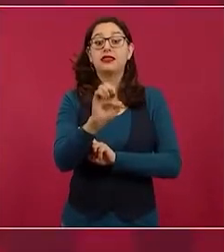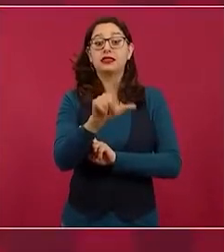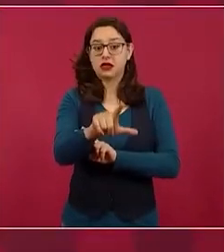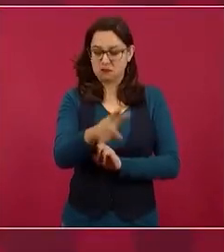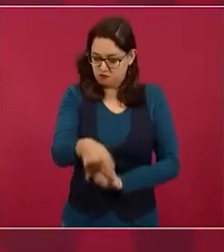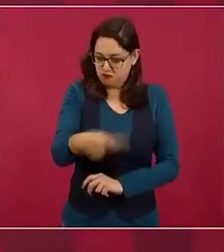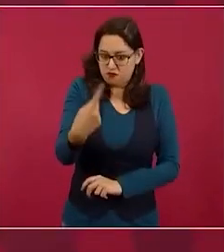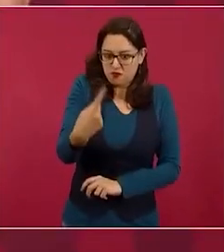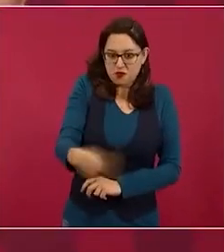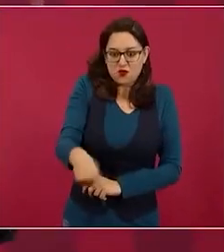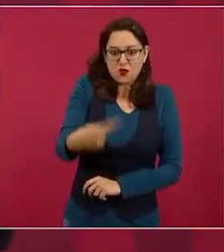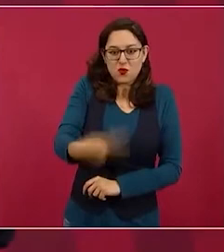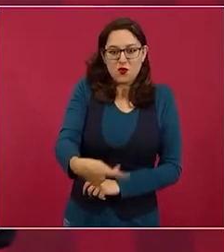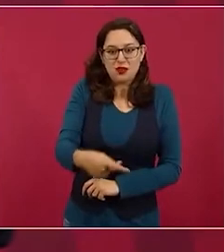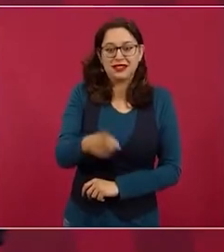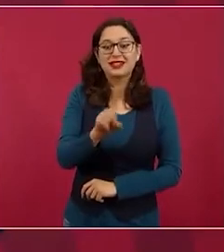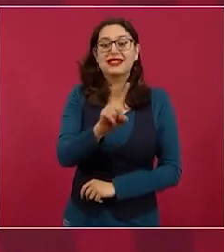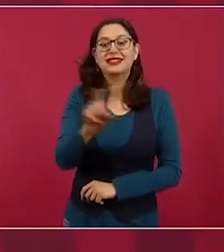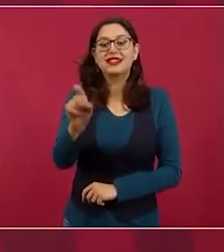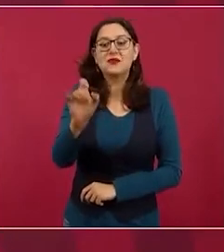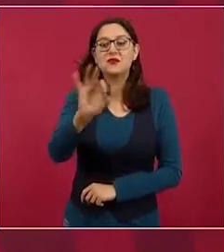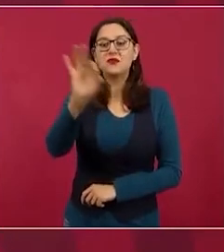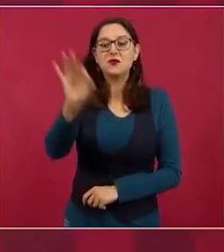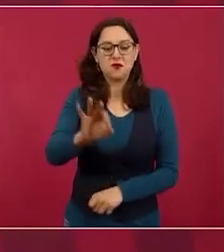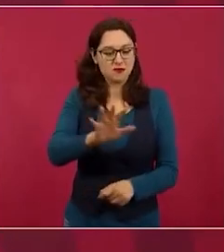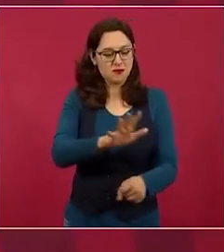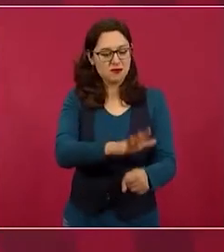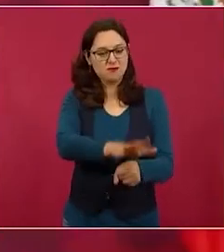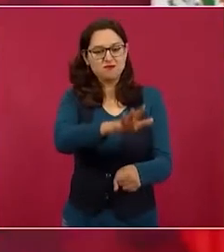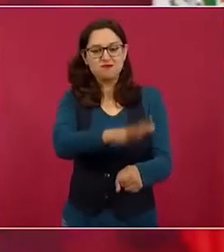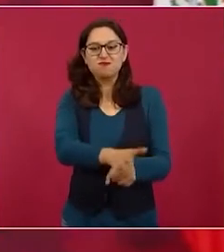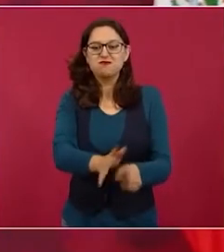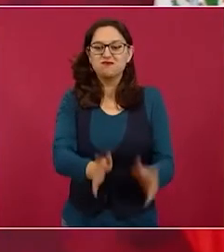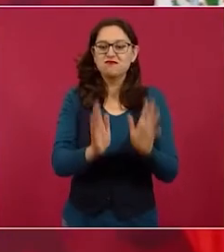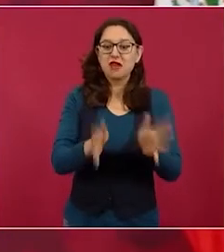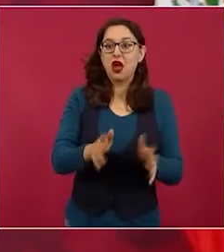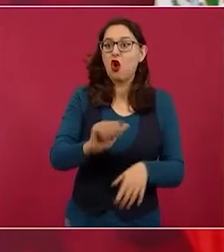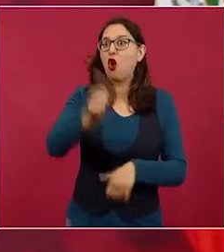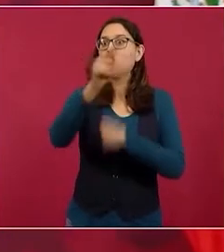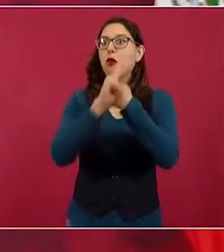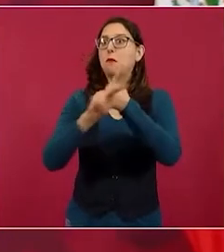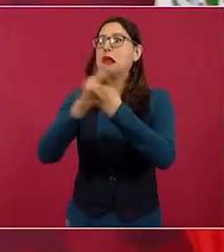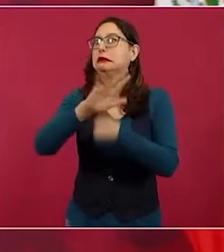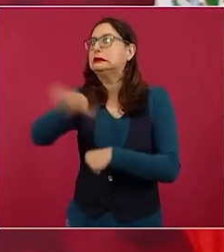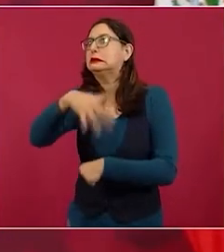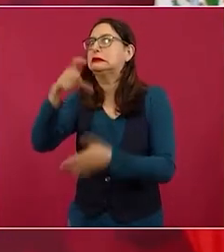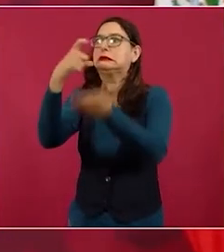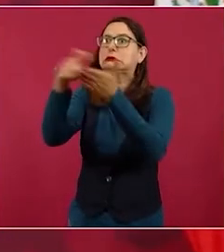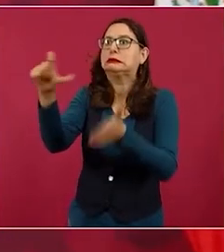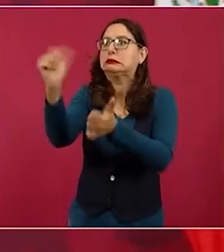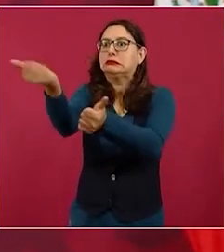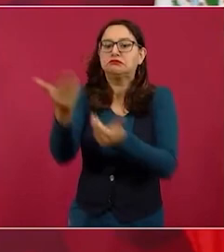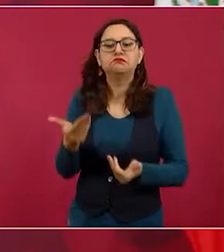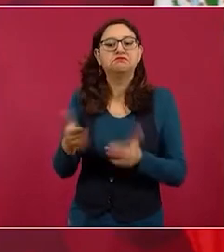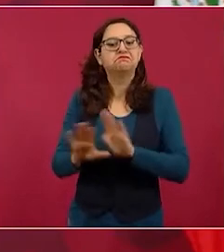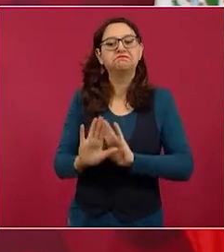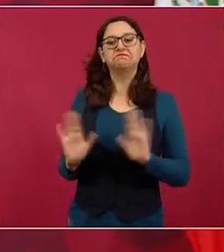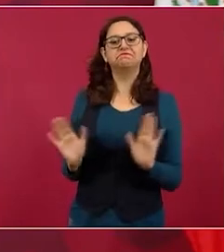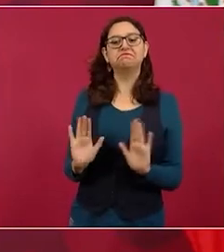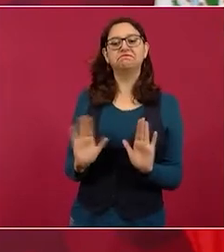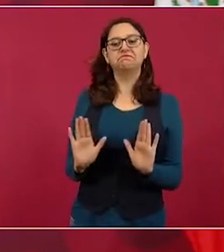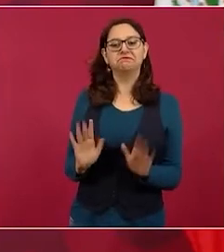con lo que se produce en nuestras refinerías, más lo que produce la refinería de